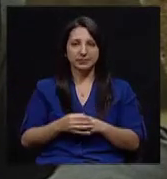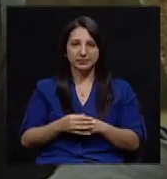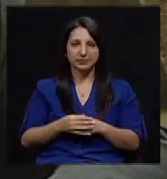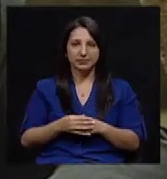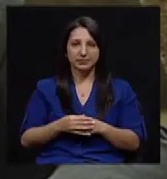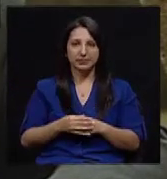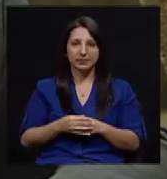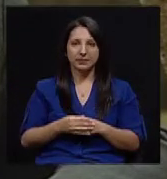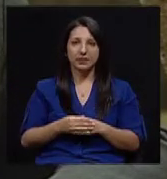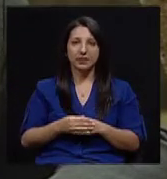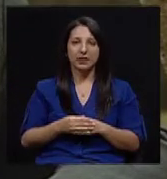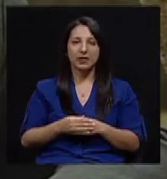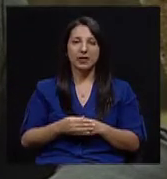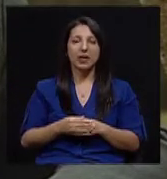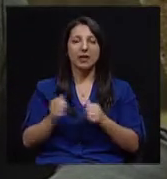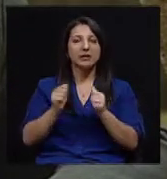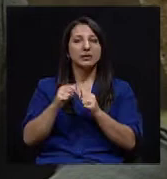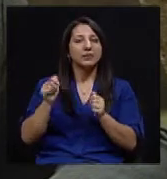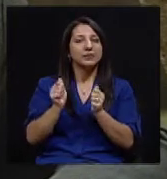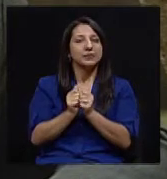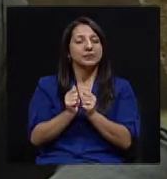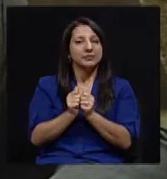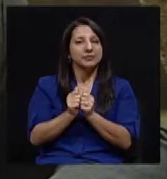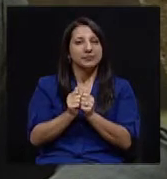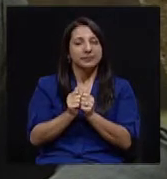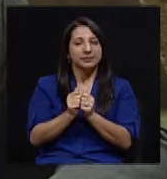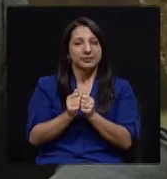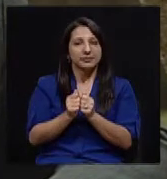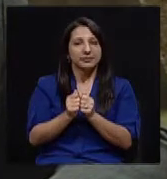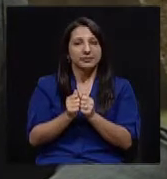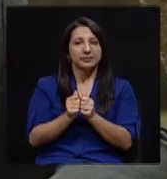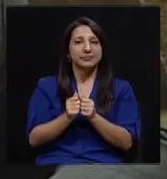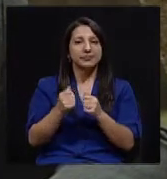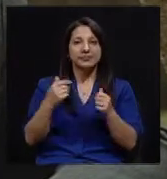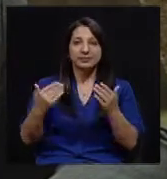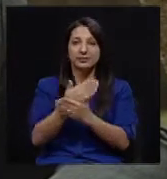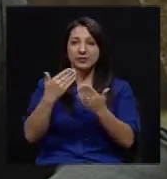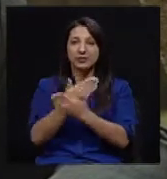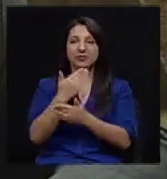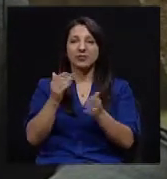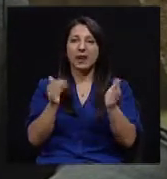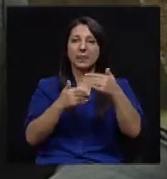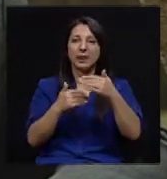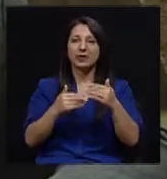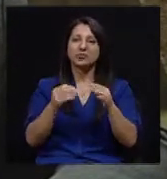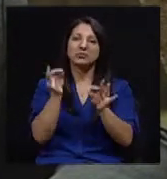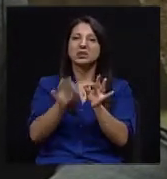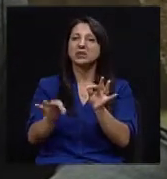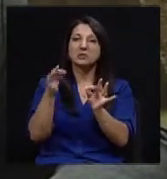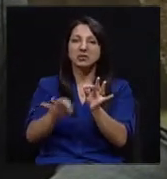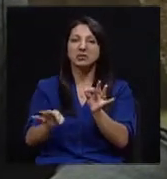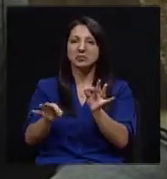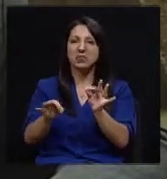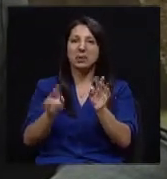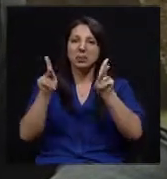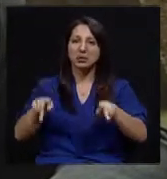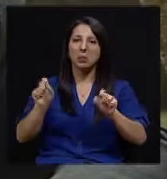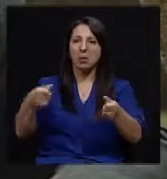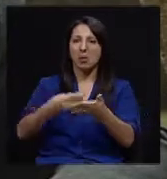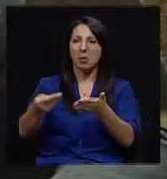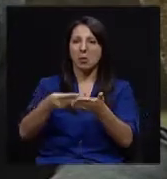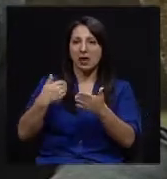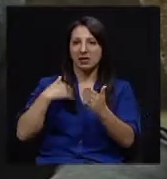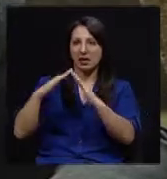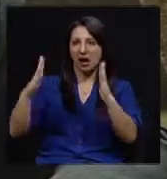con el advenimiento de aparatos muy simples para medir la presión arterial, que la gente ahora los tiene en la